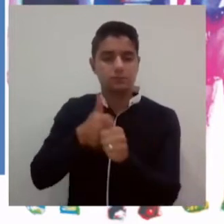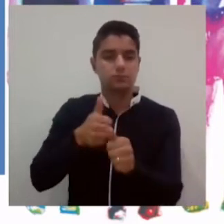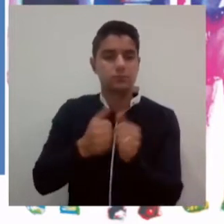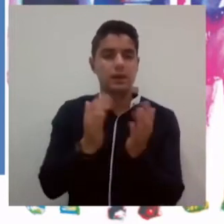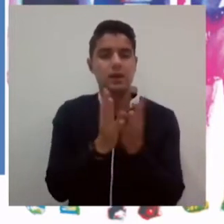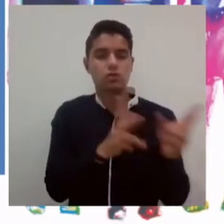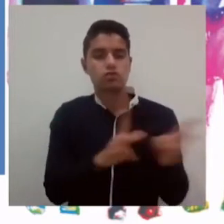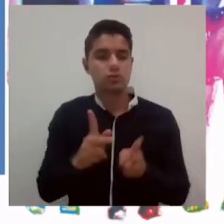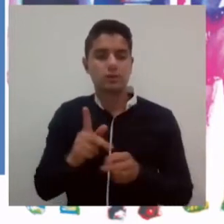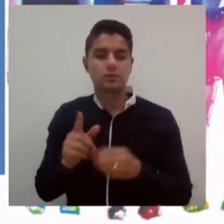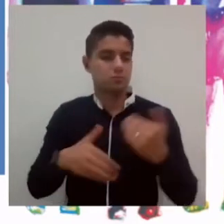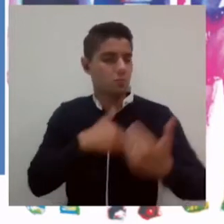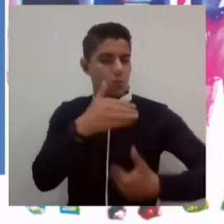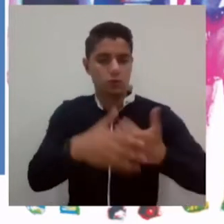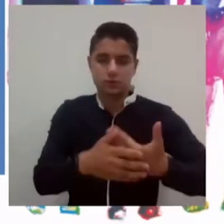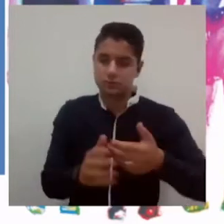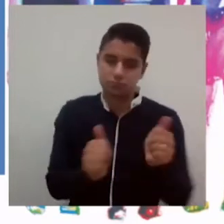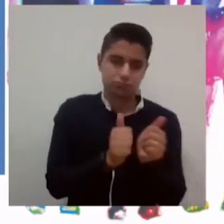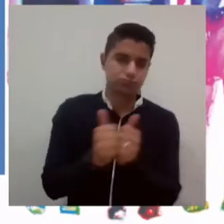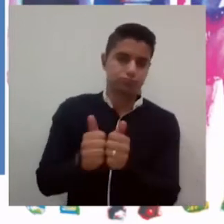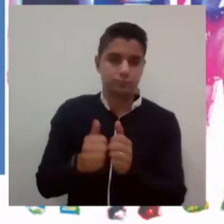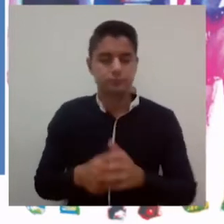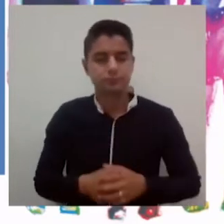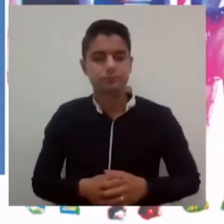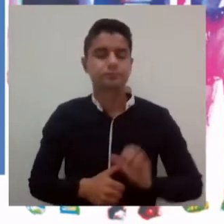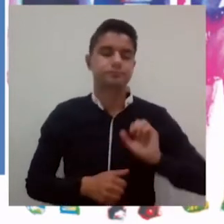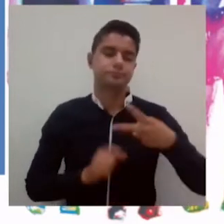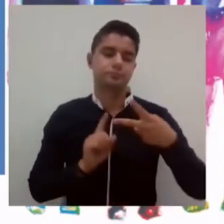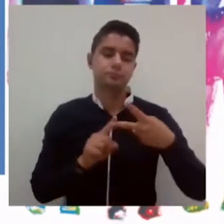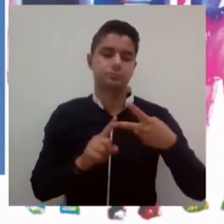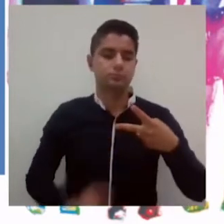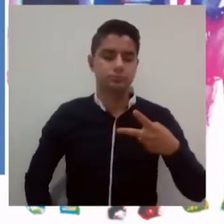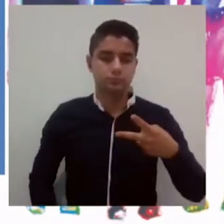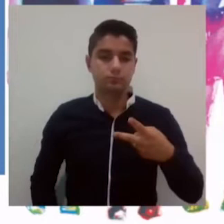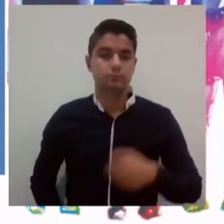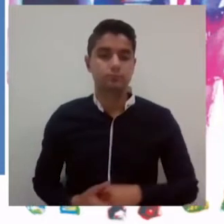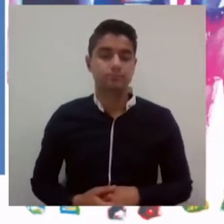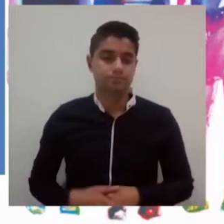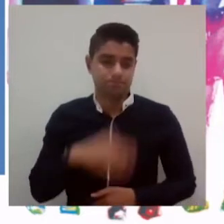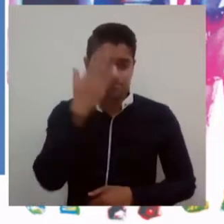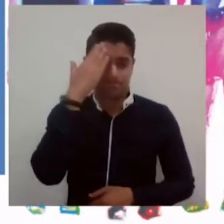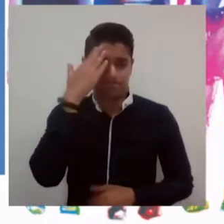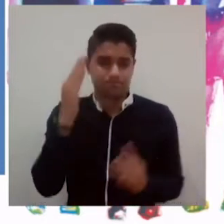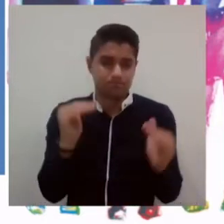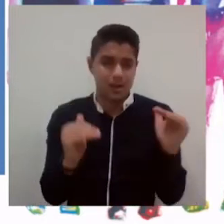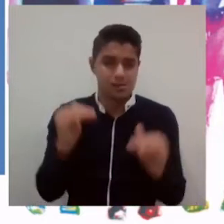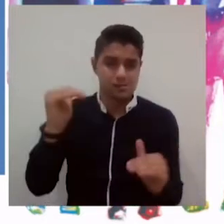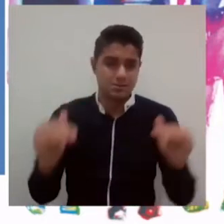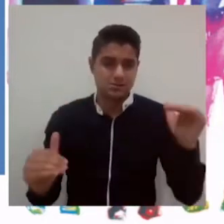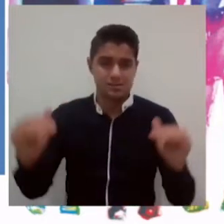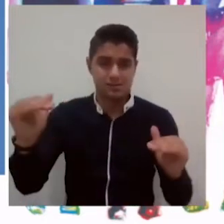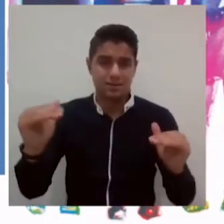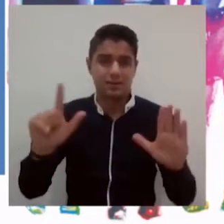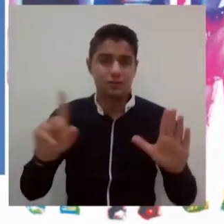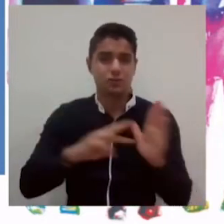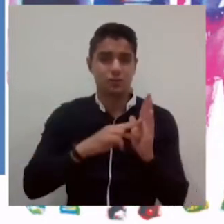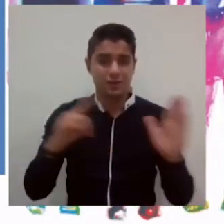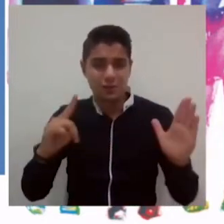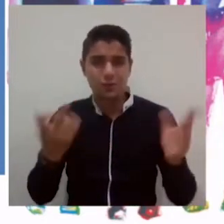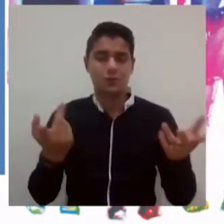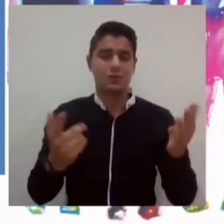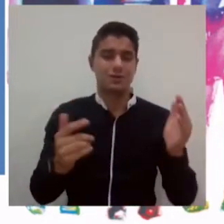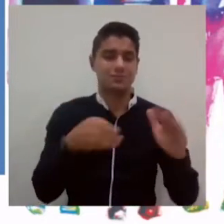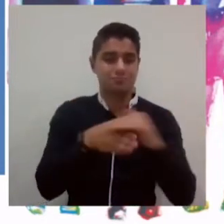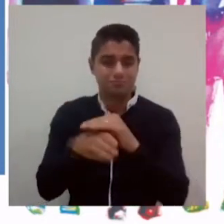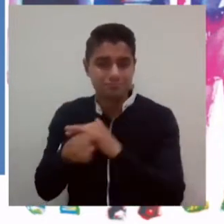proceso. Segundo, teniendo en cuenta las brechas de acceso a los recursos tecnológicos en el país y gracias al apoyo de las